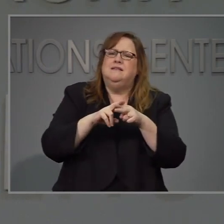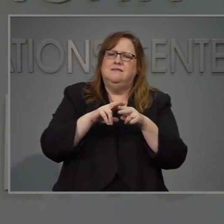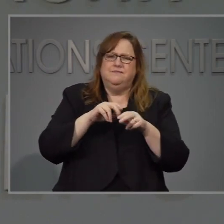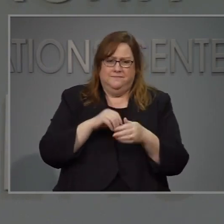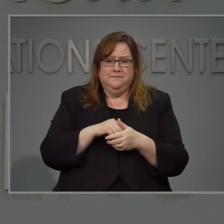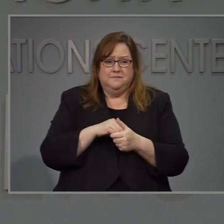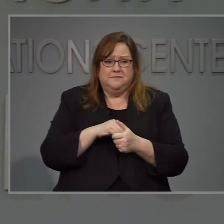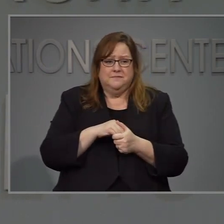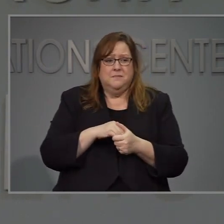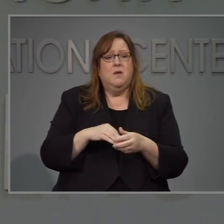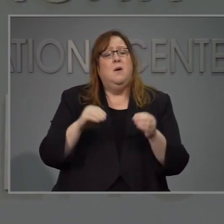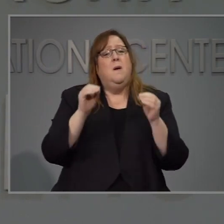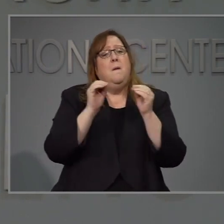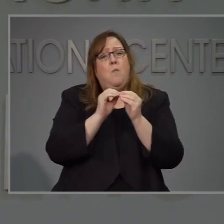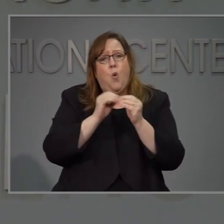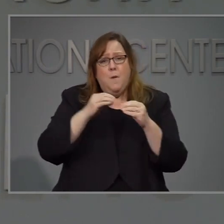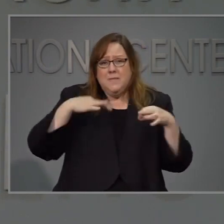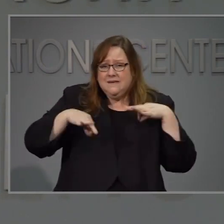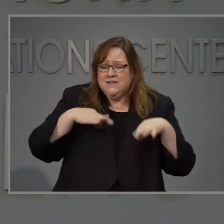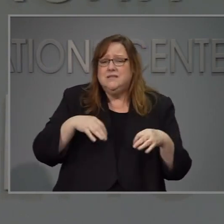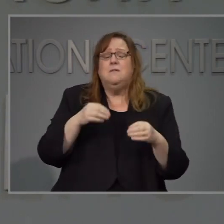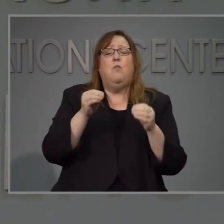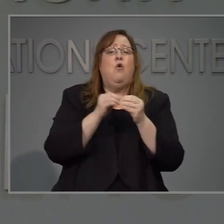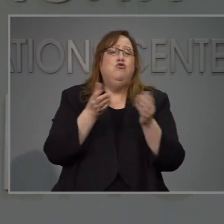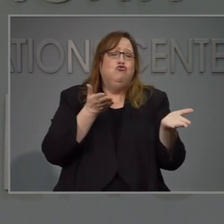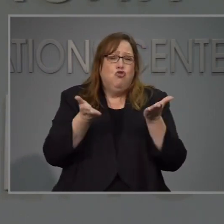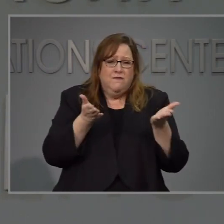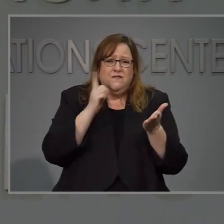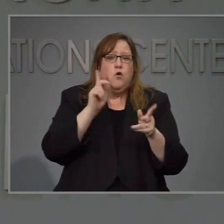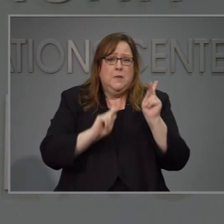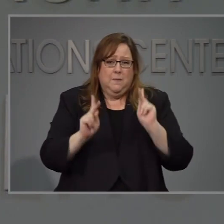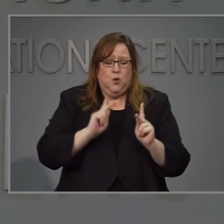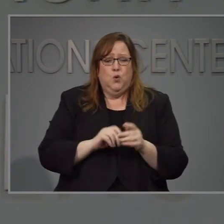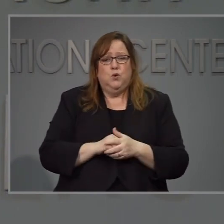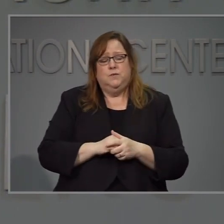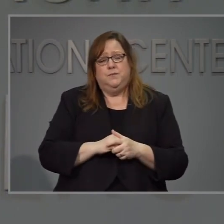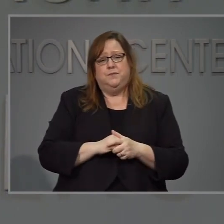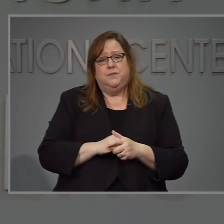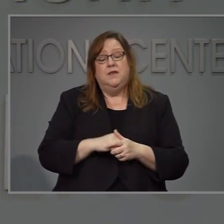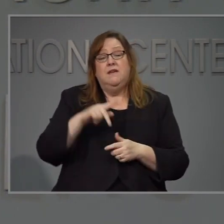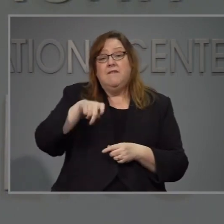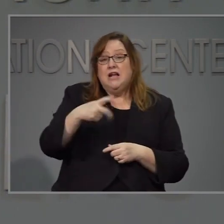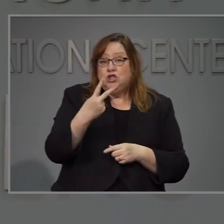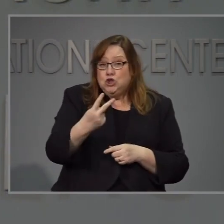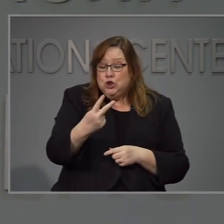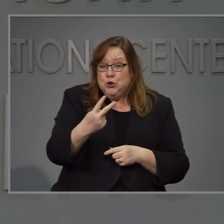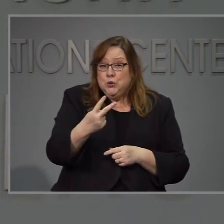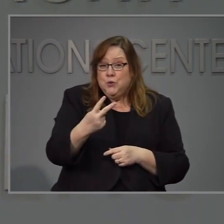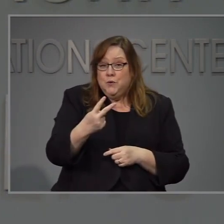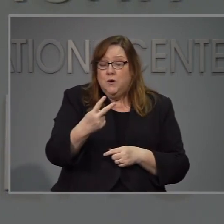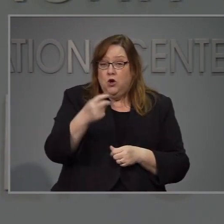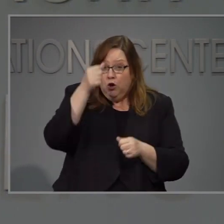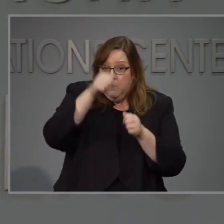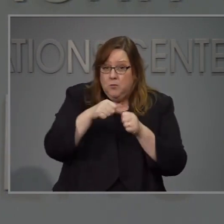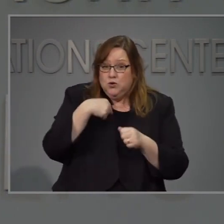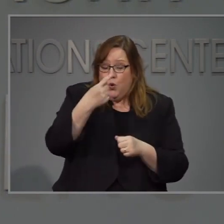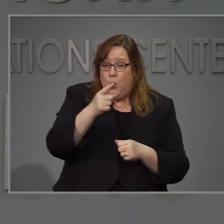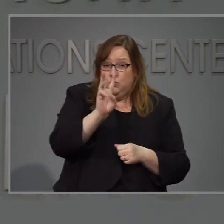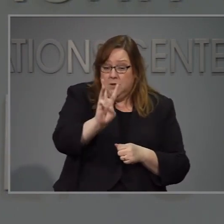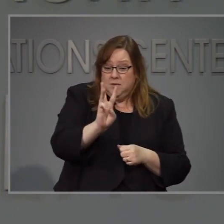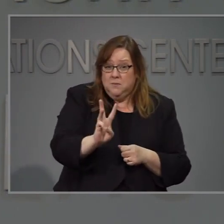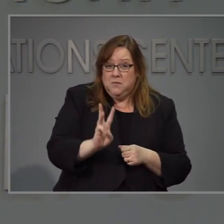en la fase 2 de masa salvo en casa las 3 W siguen siendo importantes lavarse las manos frecuentemente